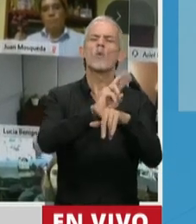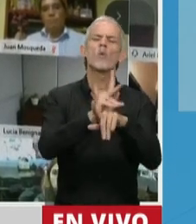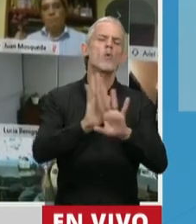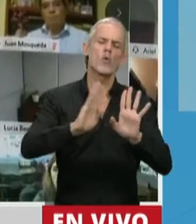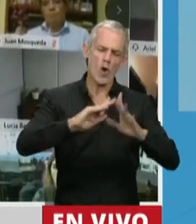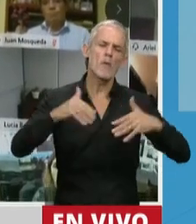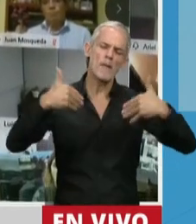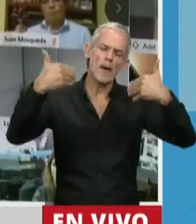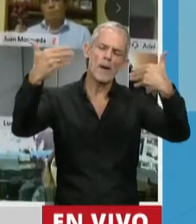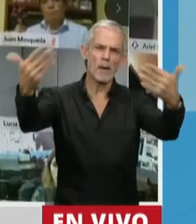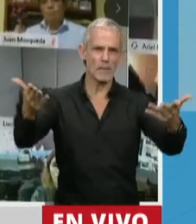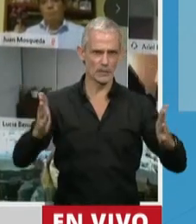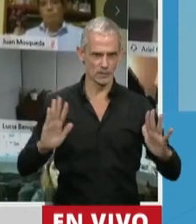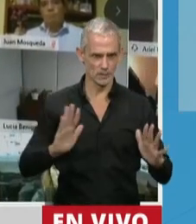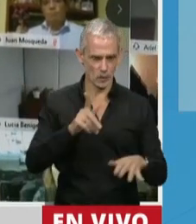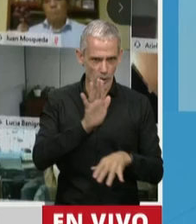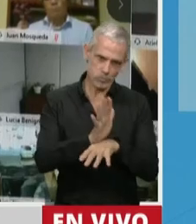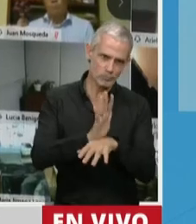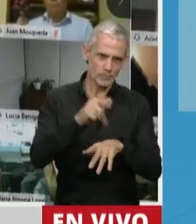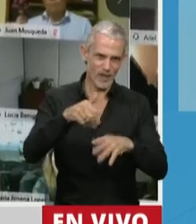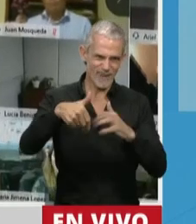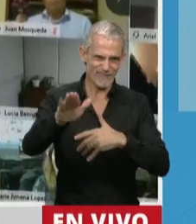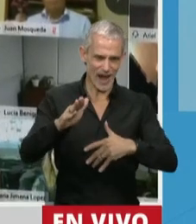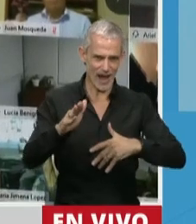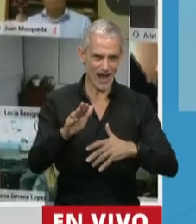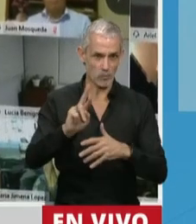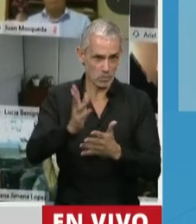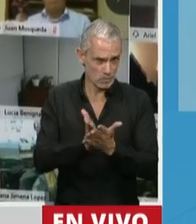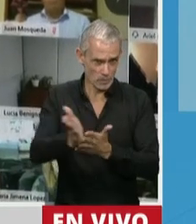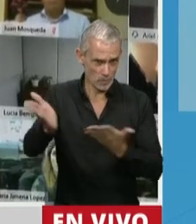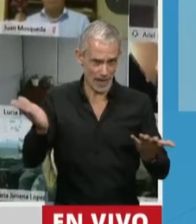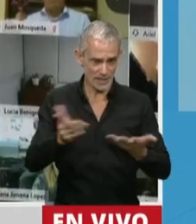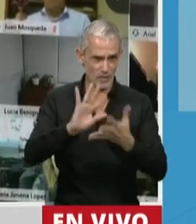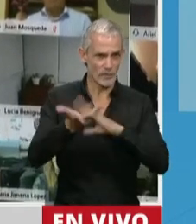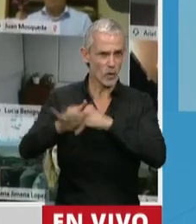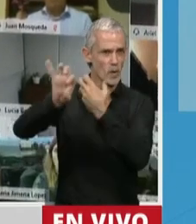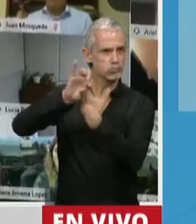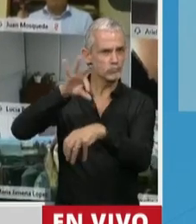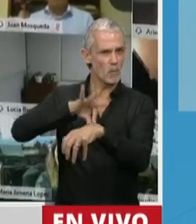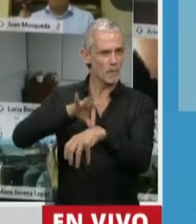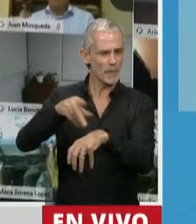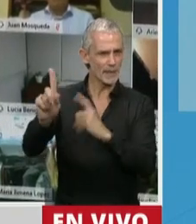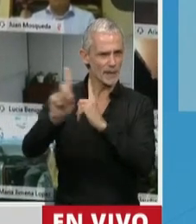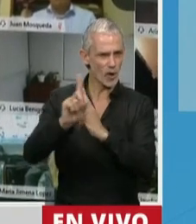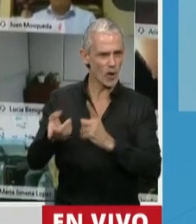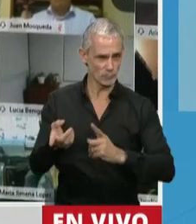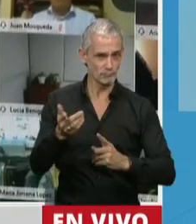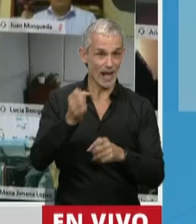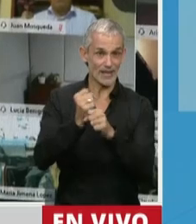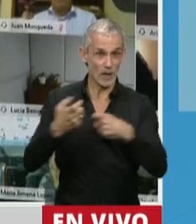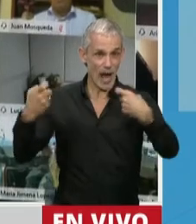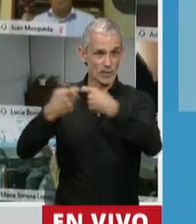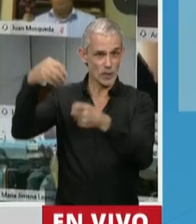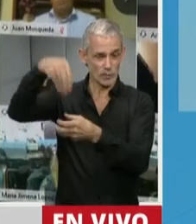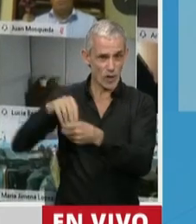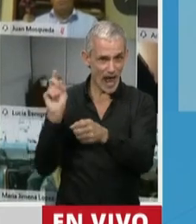pandemia. Es decir, como que acá se va a habilitar este mecanismo que los trabajadores nucleados en la